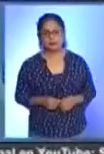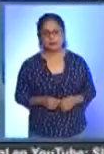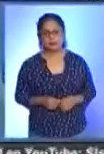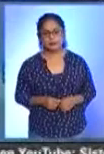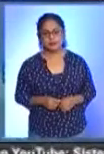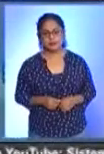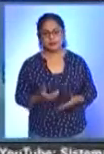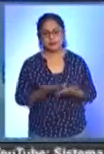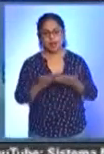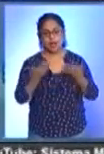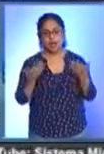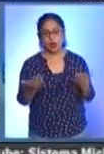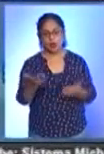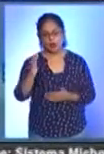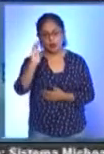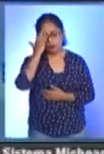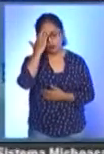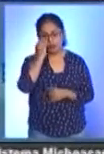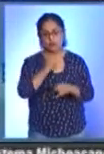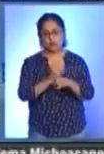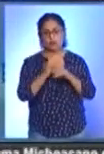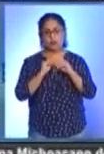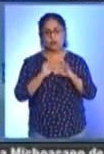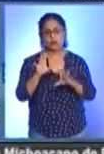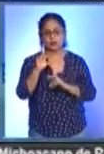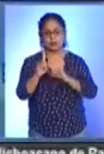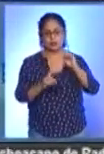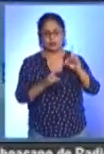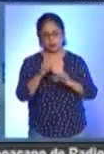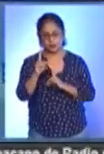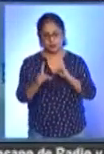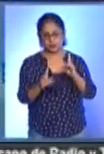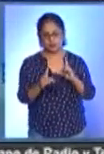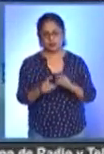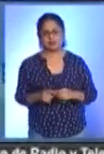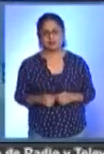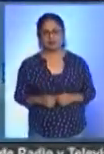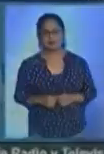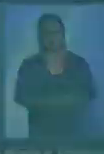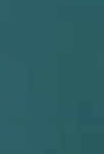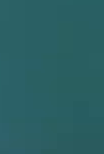Es momento de conocer la información deportiva, aquí en SM Noticias.